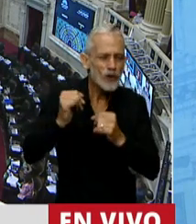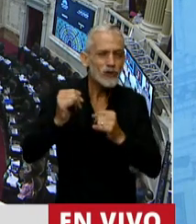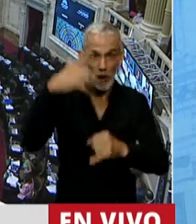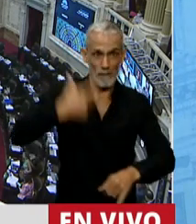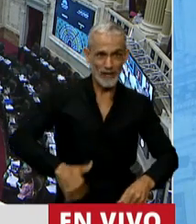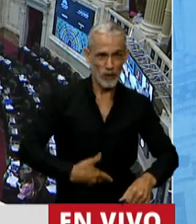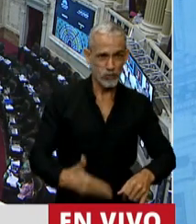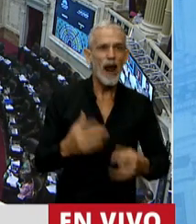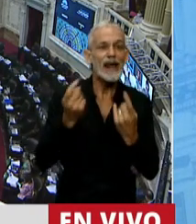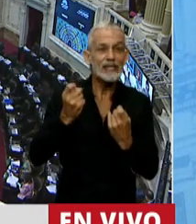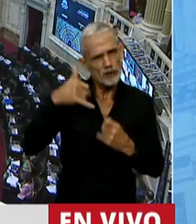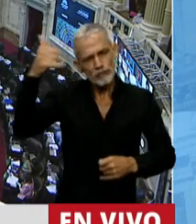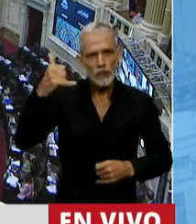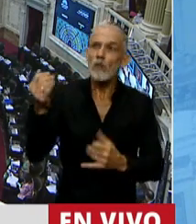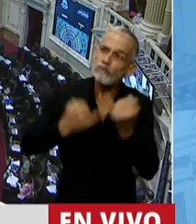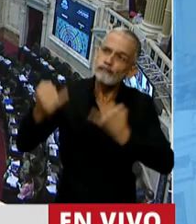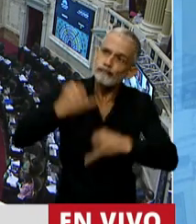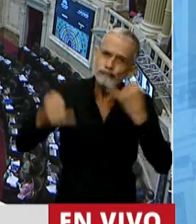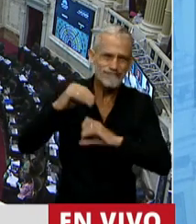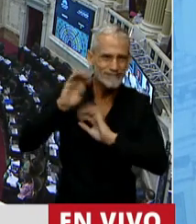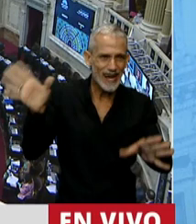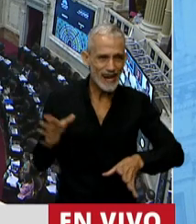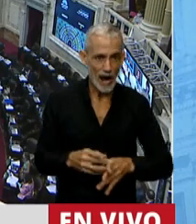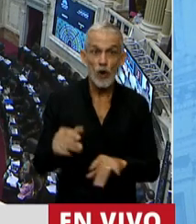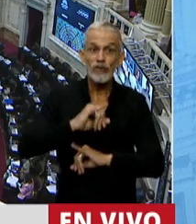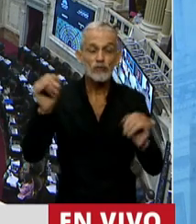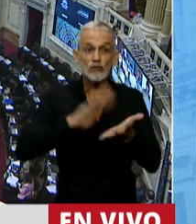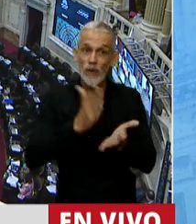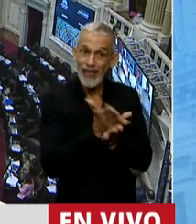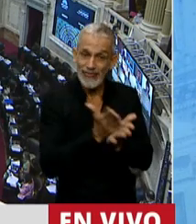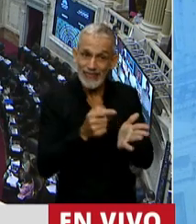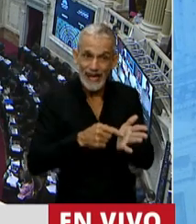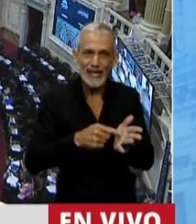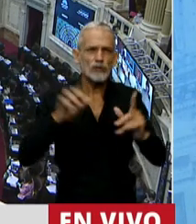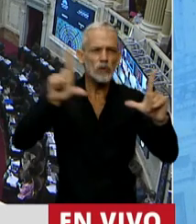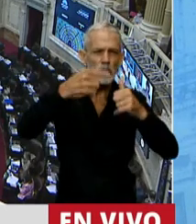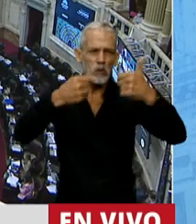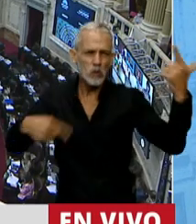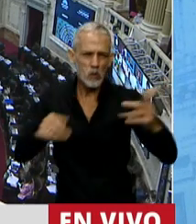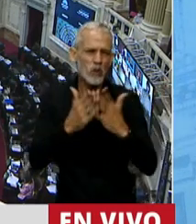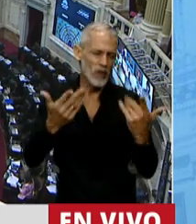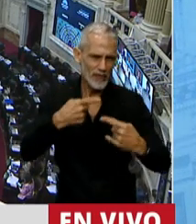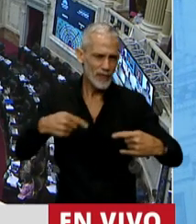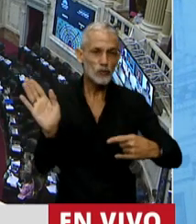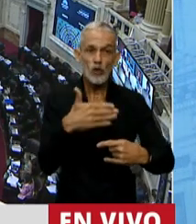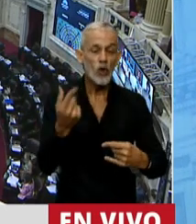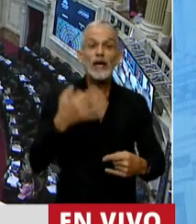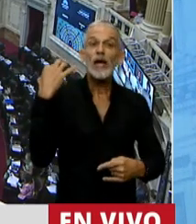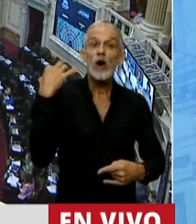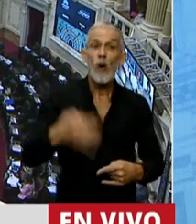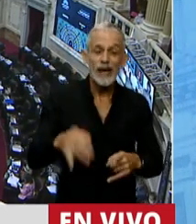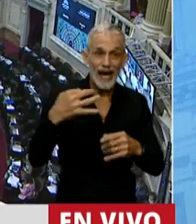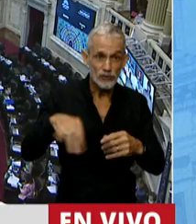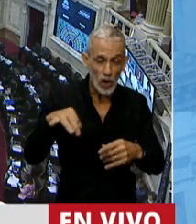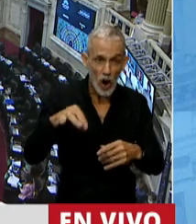gestantes que lo necesiten, la difusión de los derechos en medios de comunicación e incluso la obligación